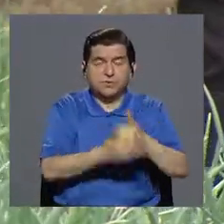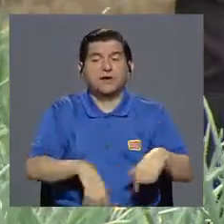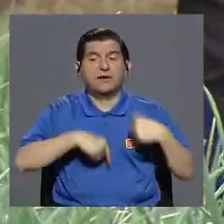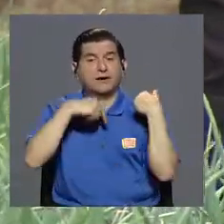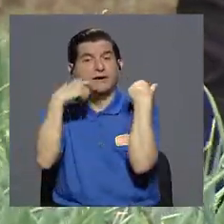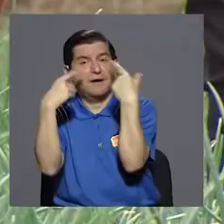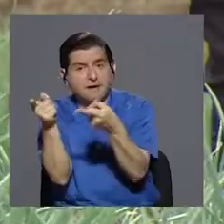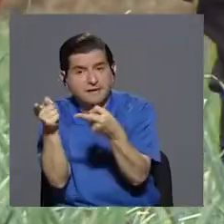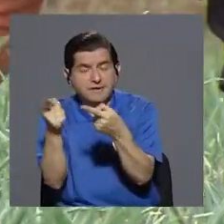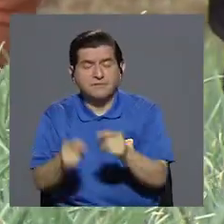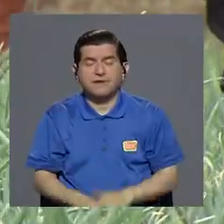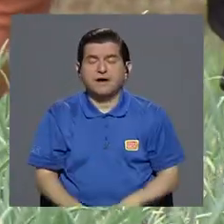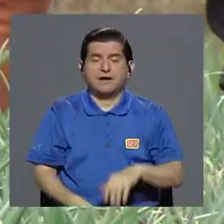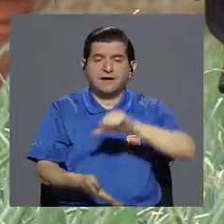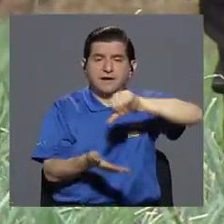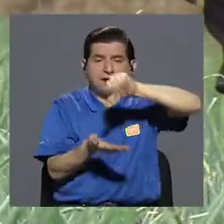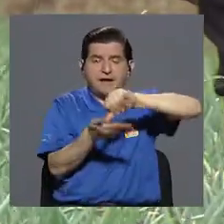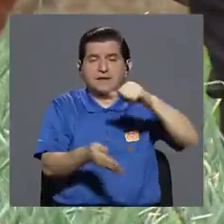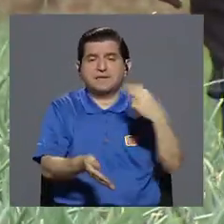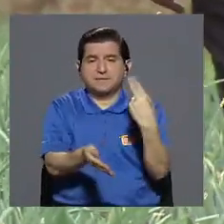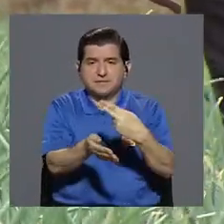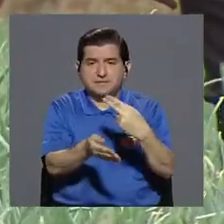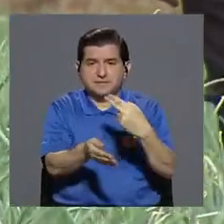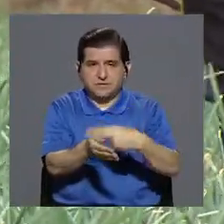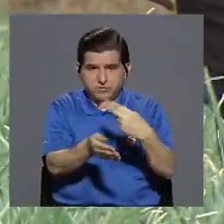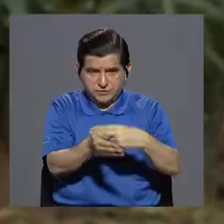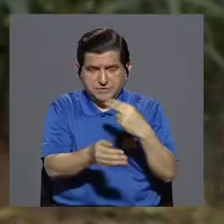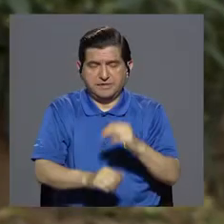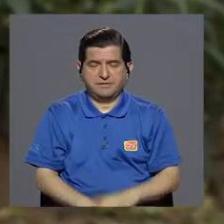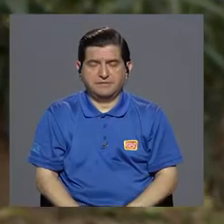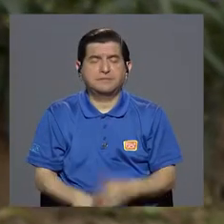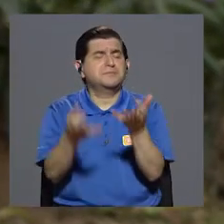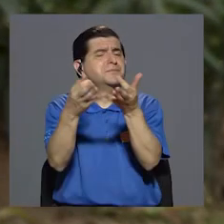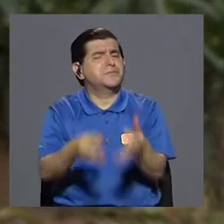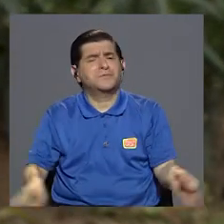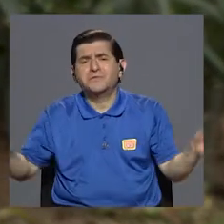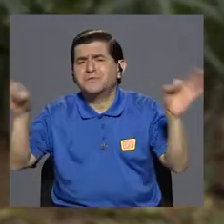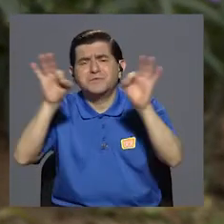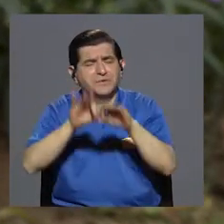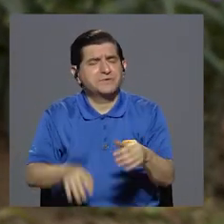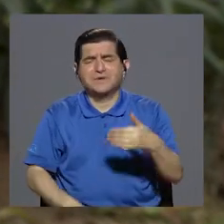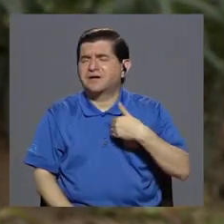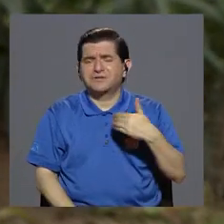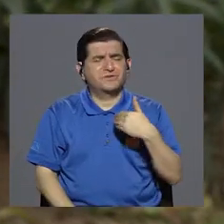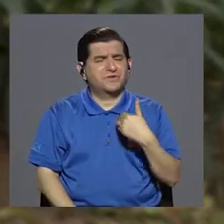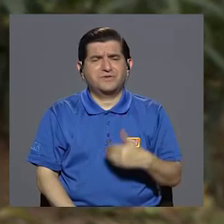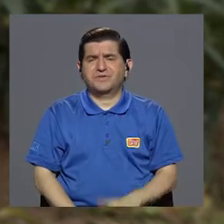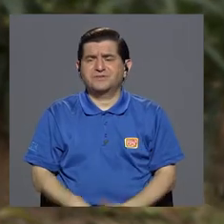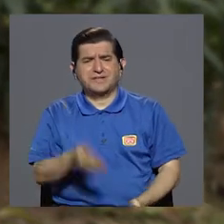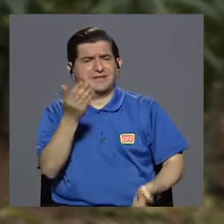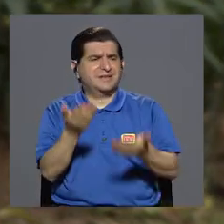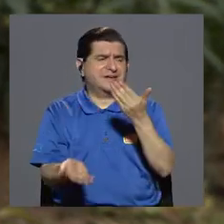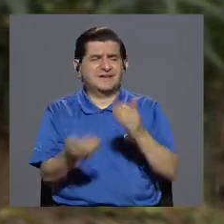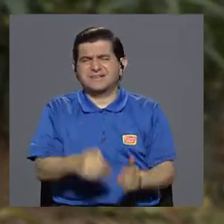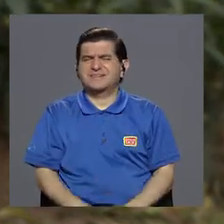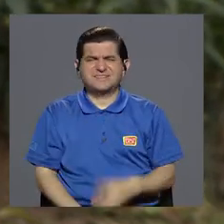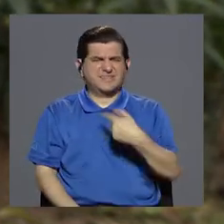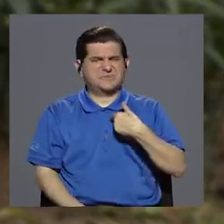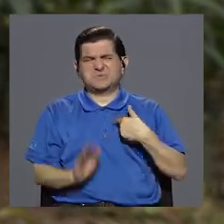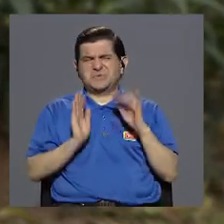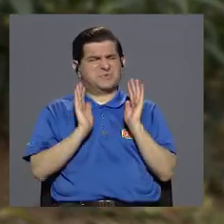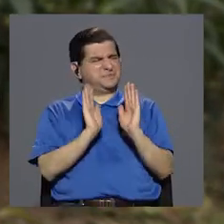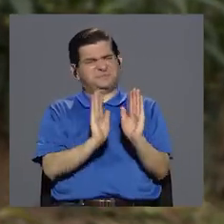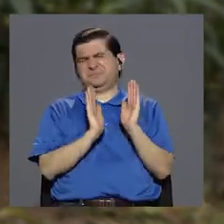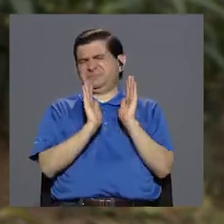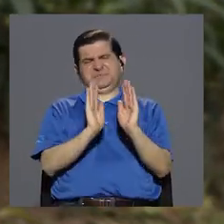trasladarse al centro de salud. Y es muy importante no tener esa resistencia que a veces instintivamente